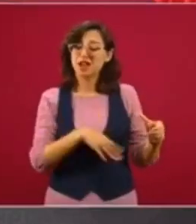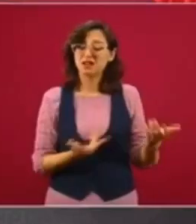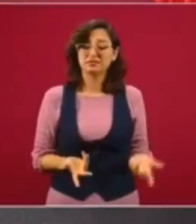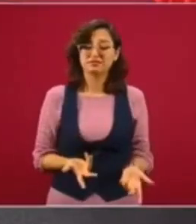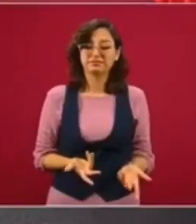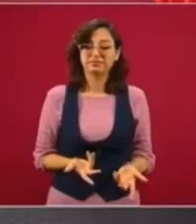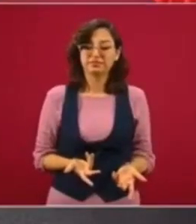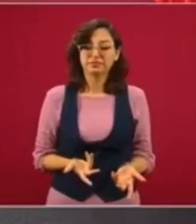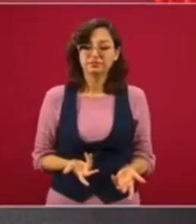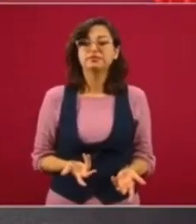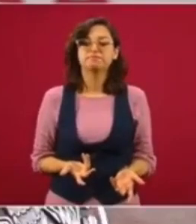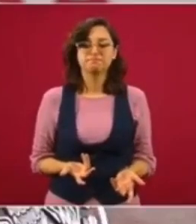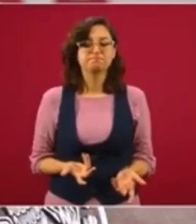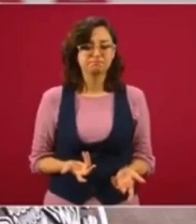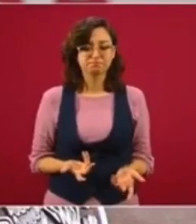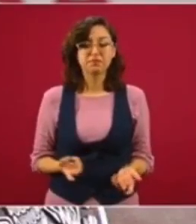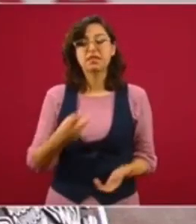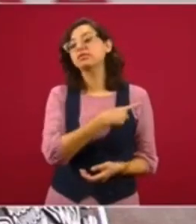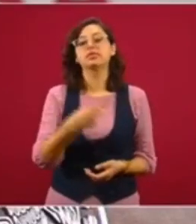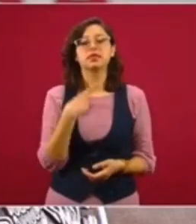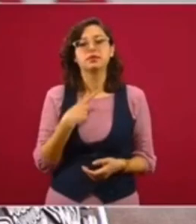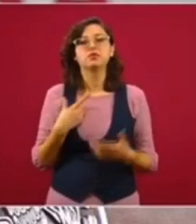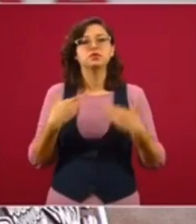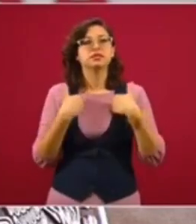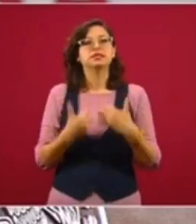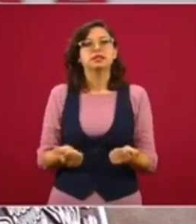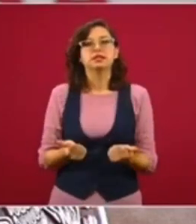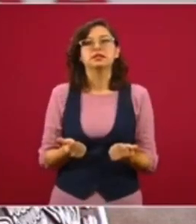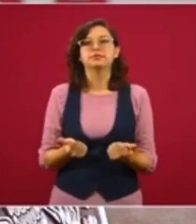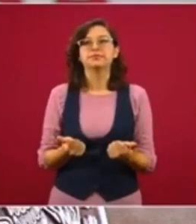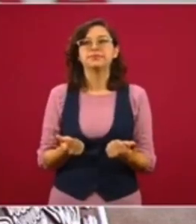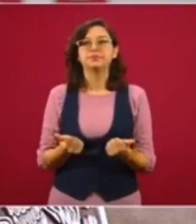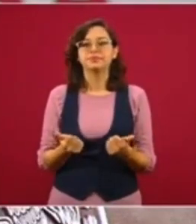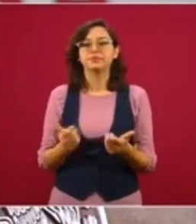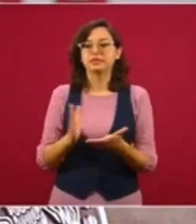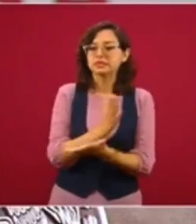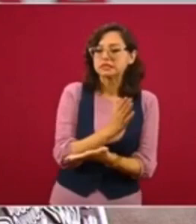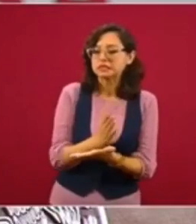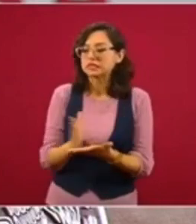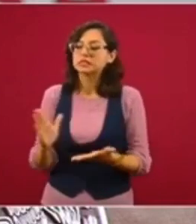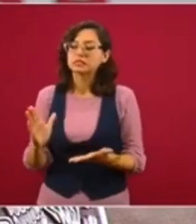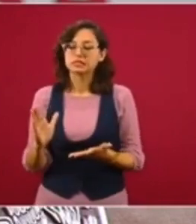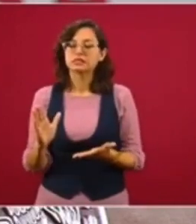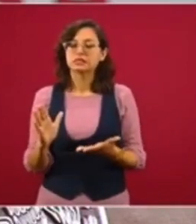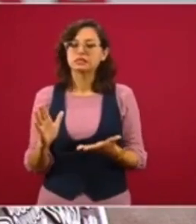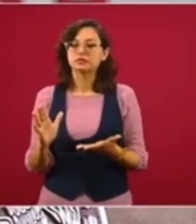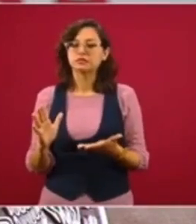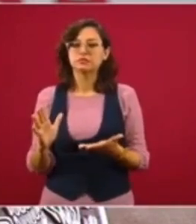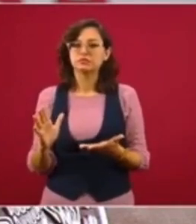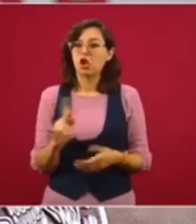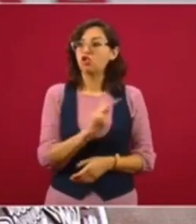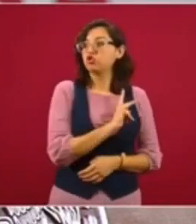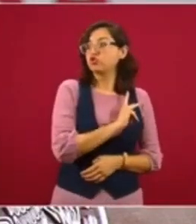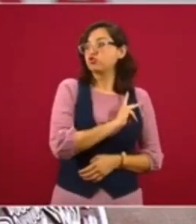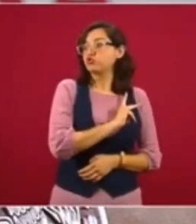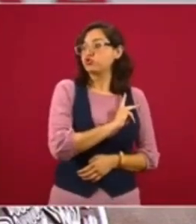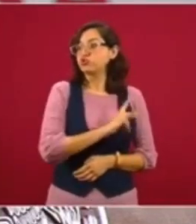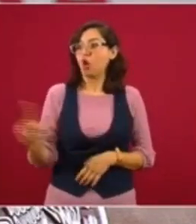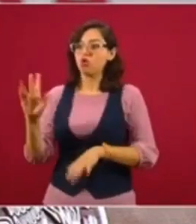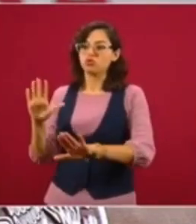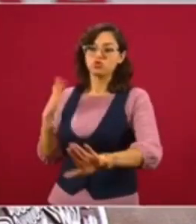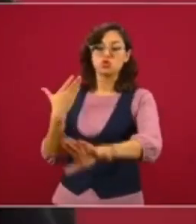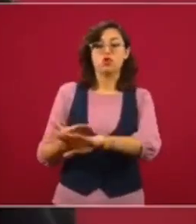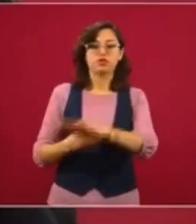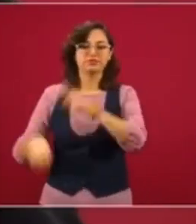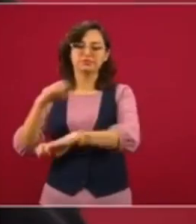Tenemos que matizar y no irnos a la descalificación contra